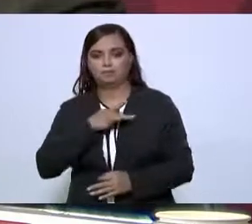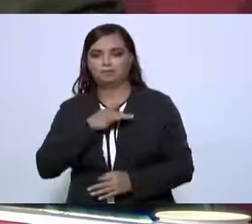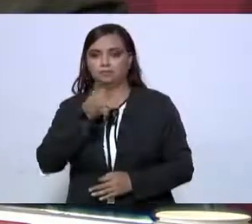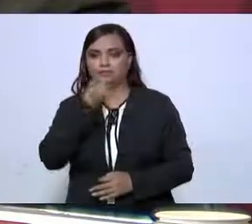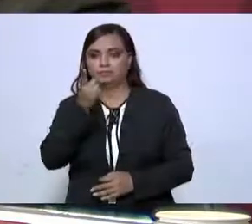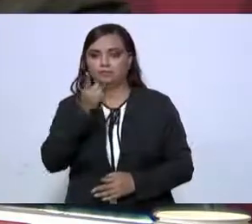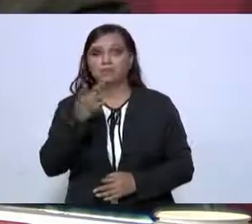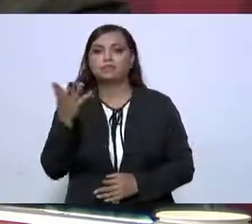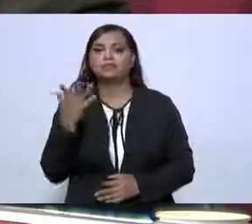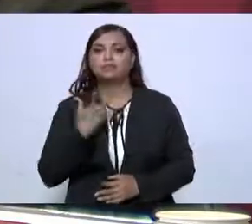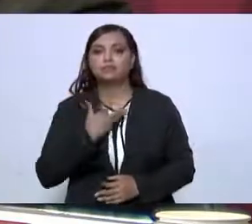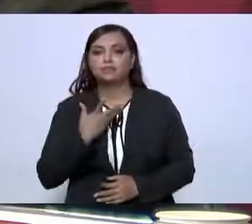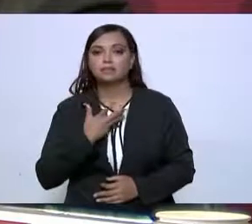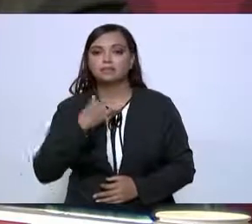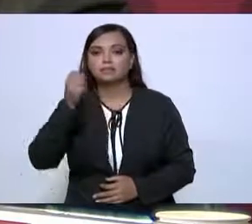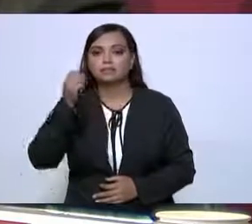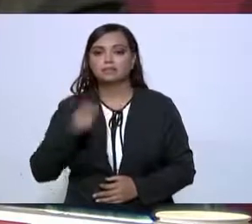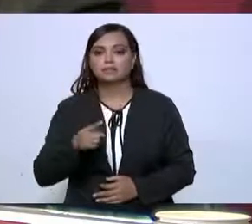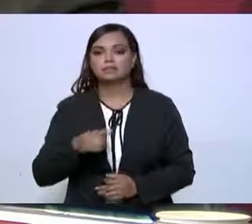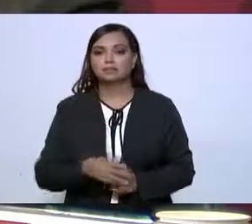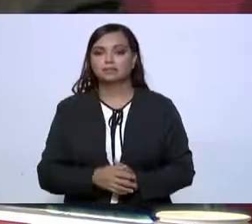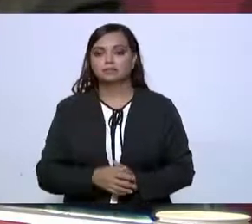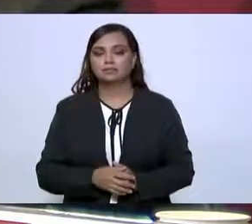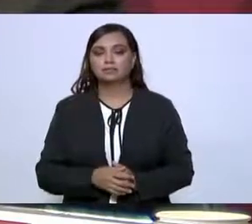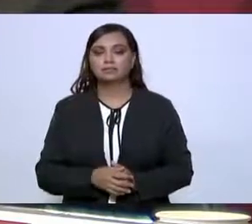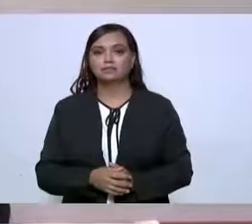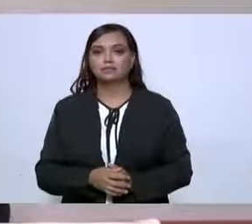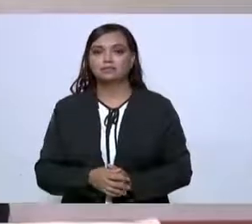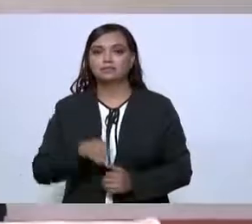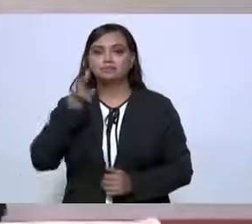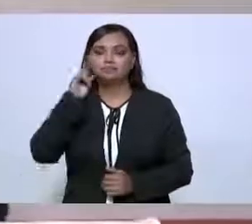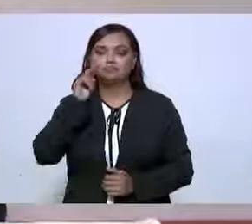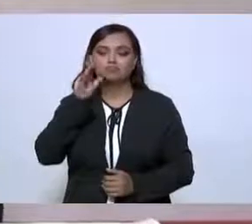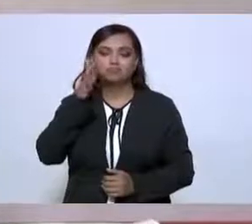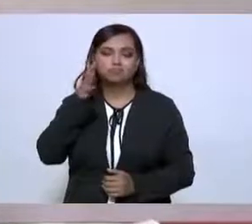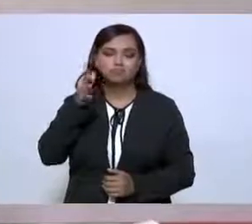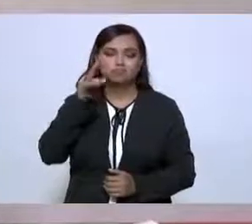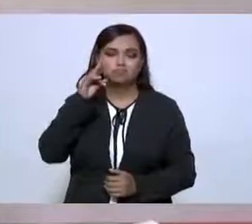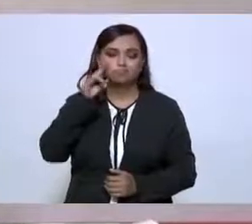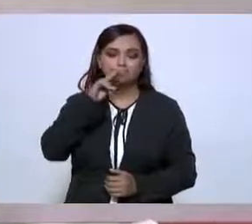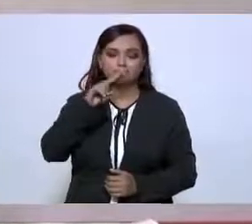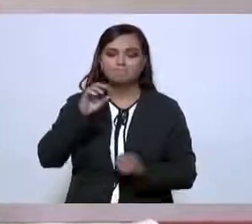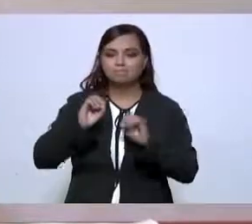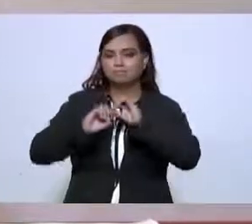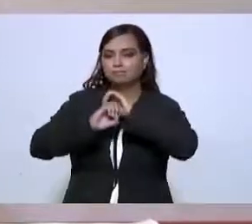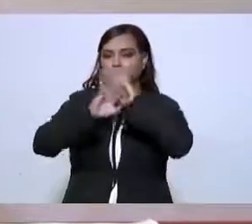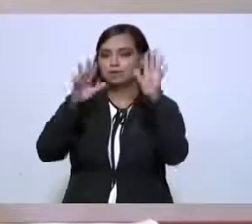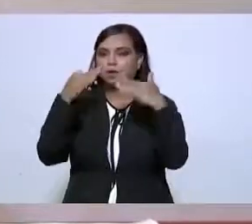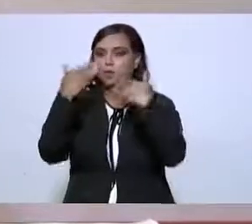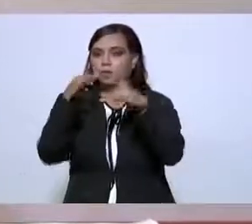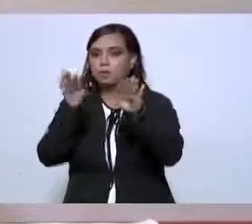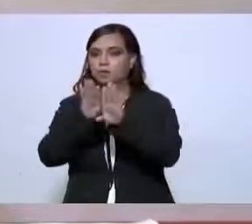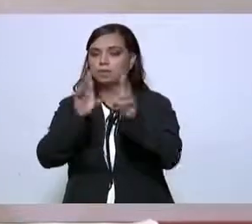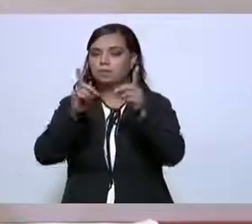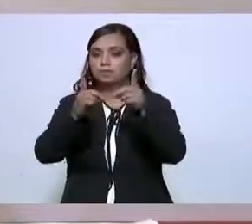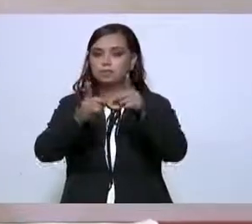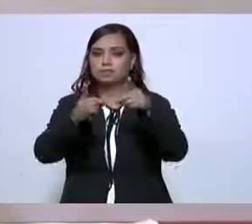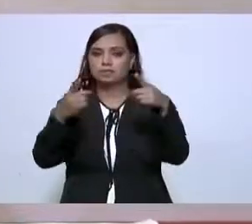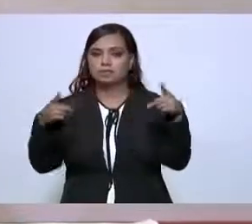tenga también una visión clara sobre el desarrollo